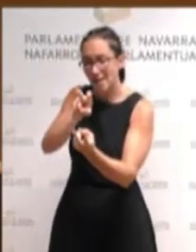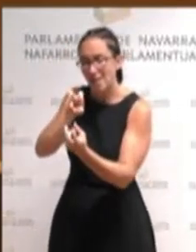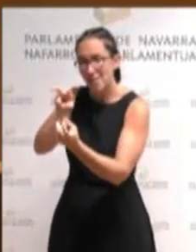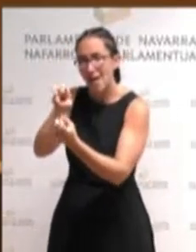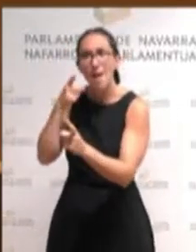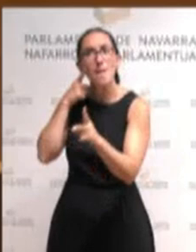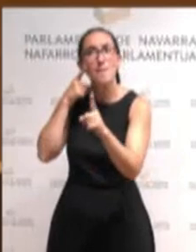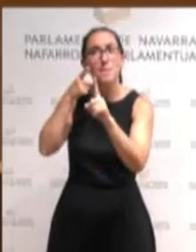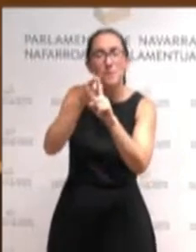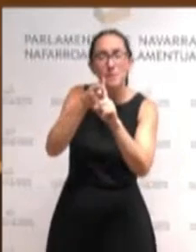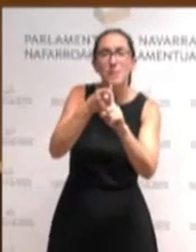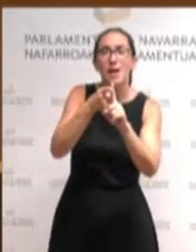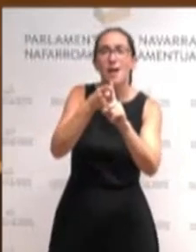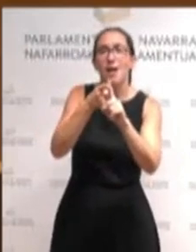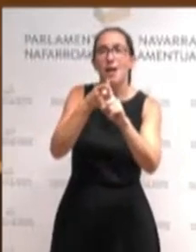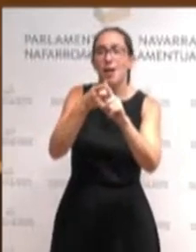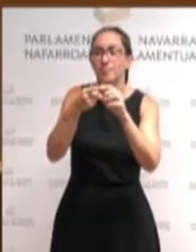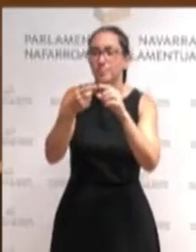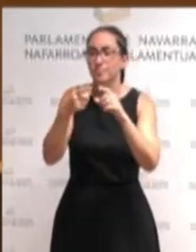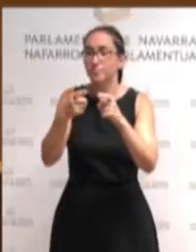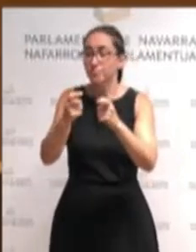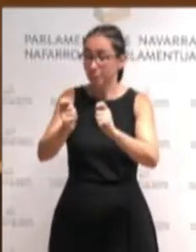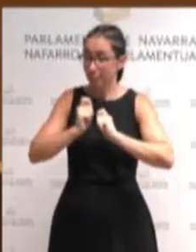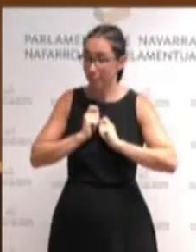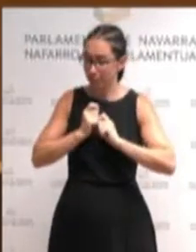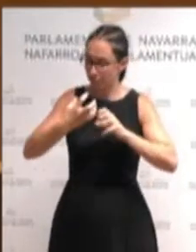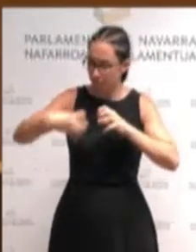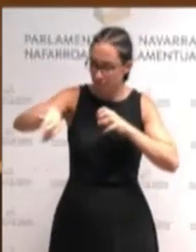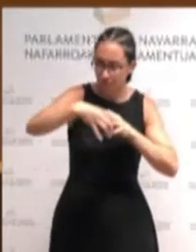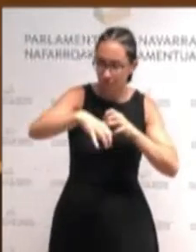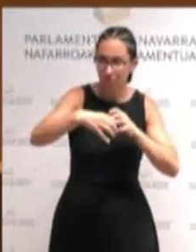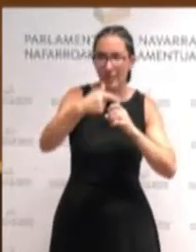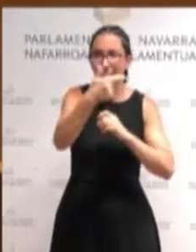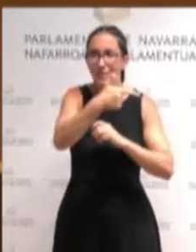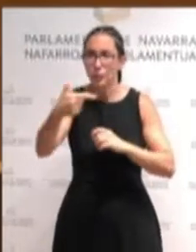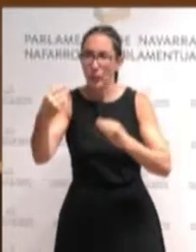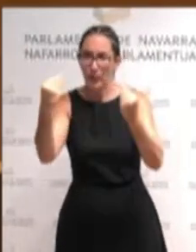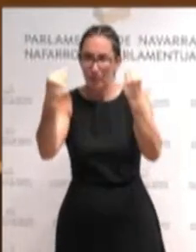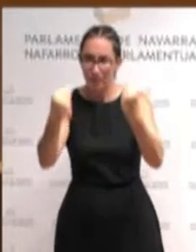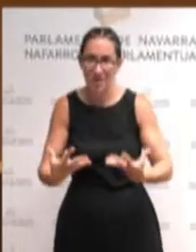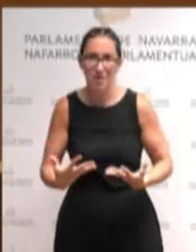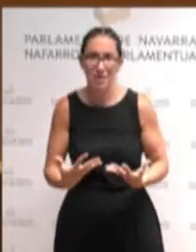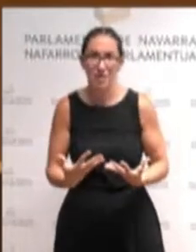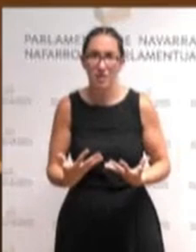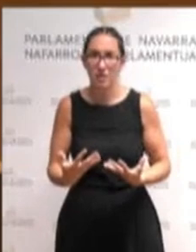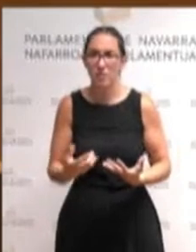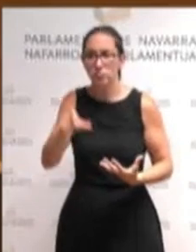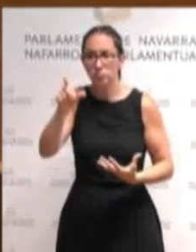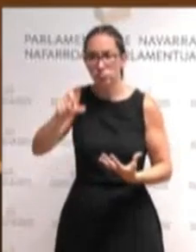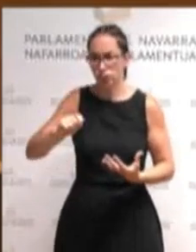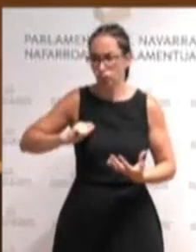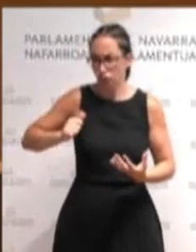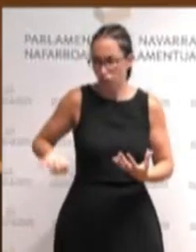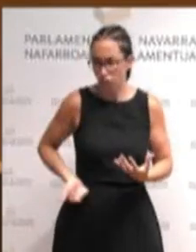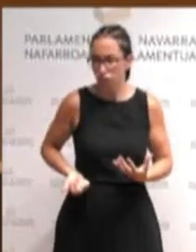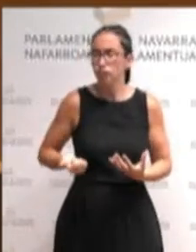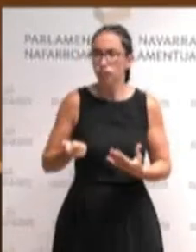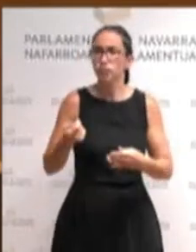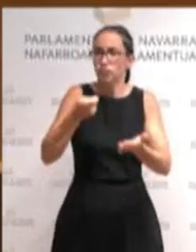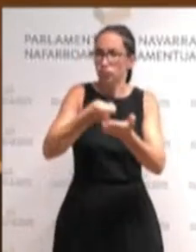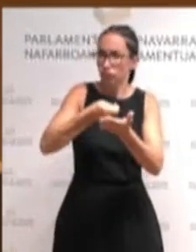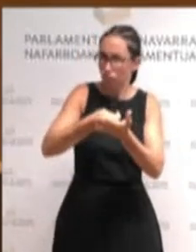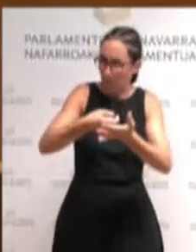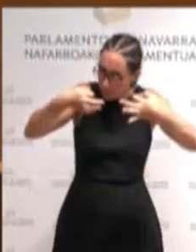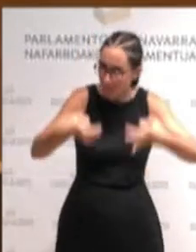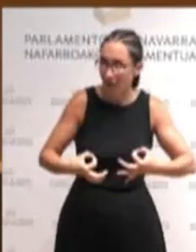mejor y mayor redistribución de la riqueza donde las rentas del capital aporten al sistema de forma real y donde la lucha